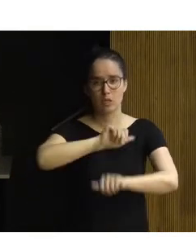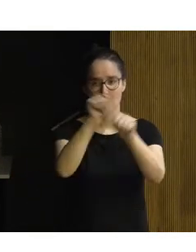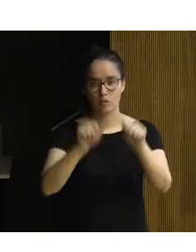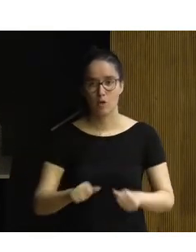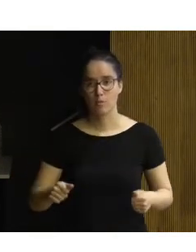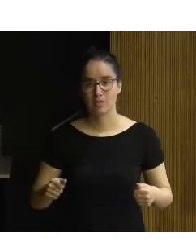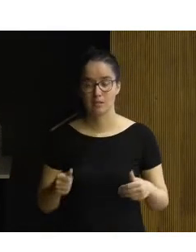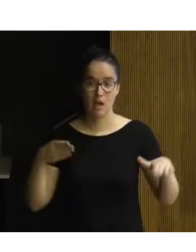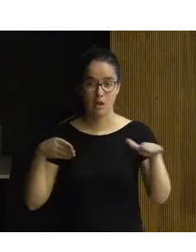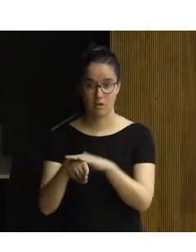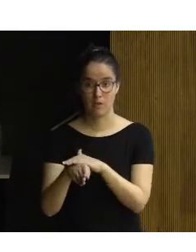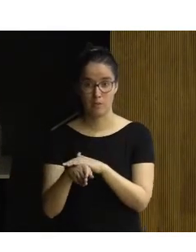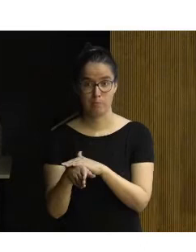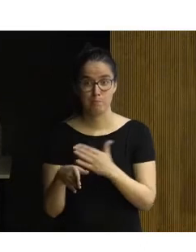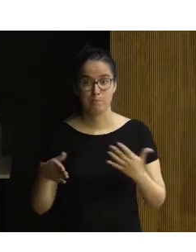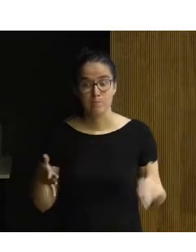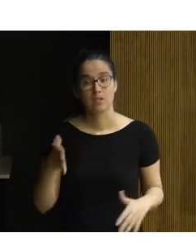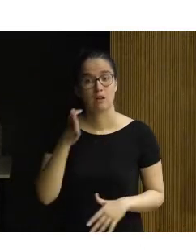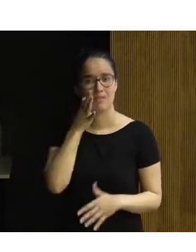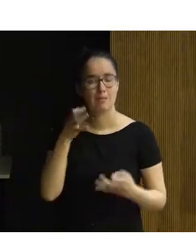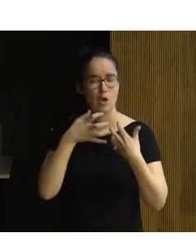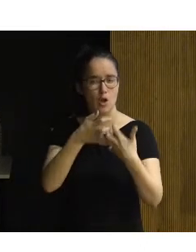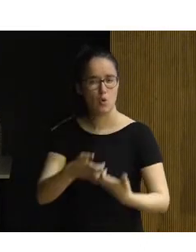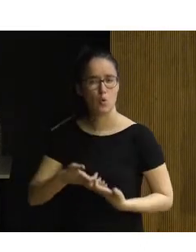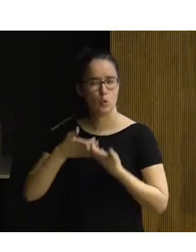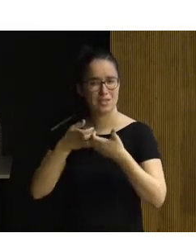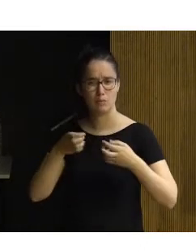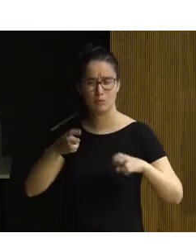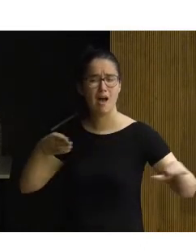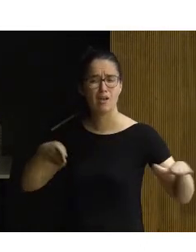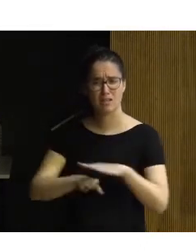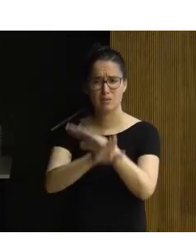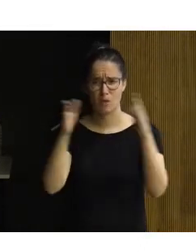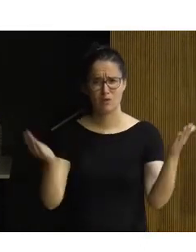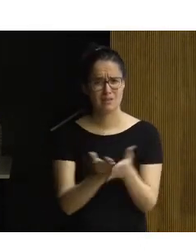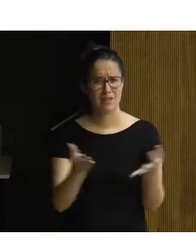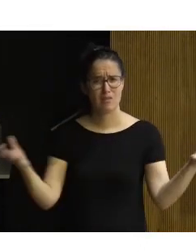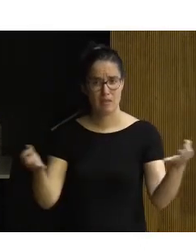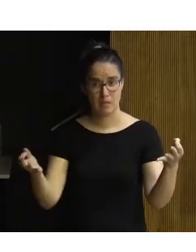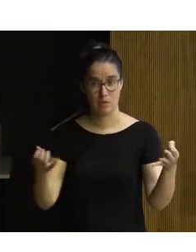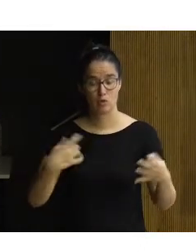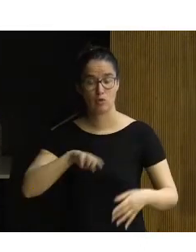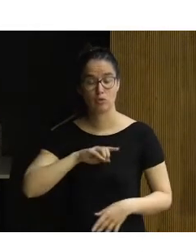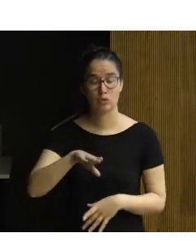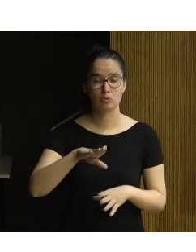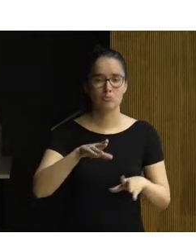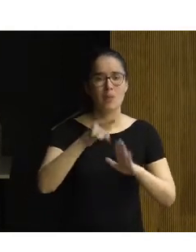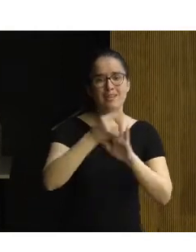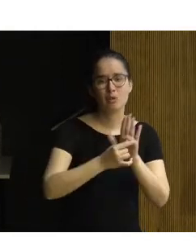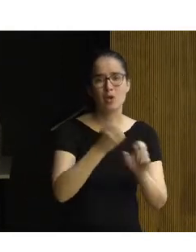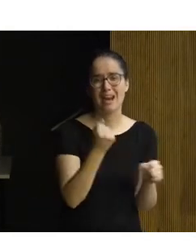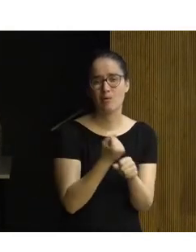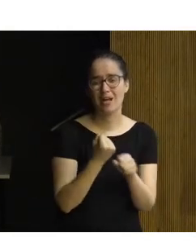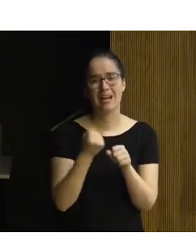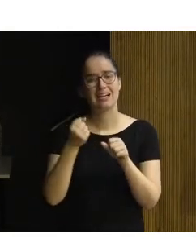acceder. Así que realmente hay que luchar por la accesibilidad universal. Entonces, nosotros lo vemos a lo mejor en términos laborales, lo vemos